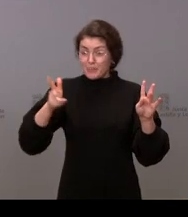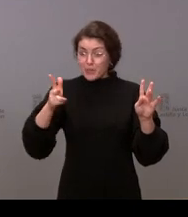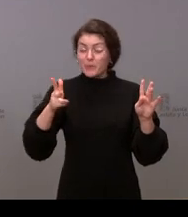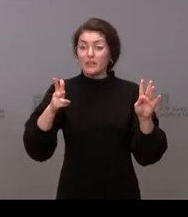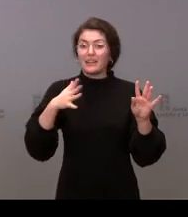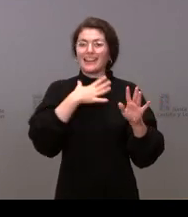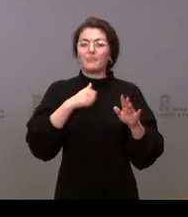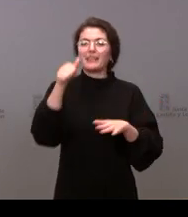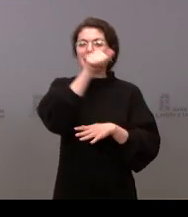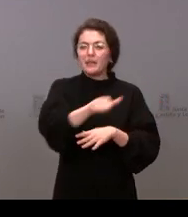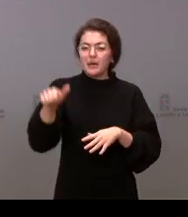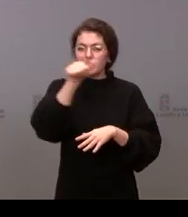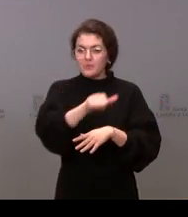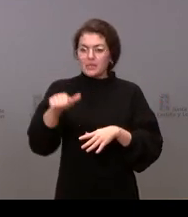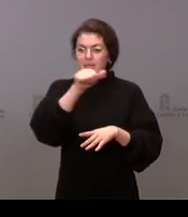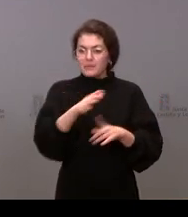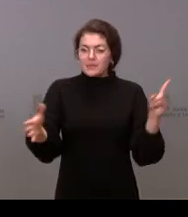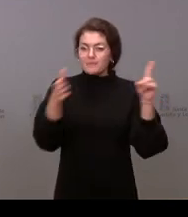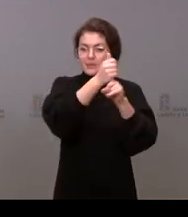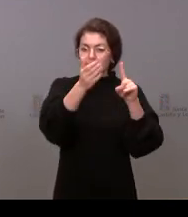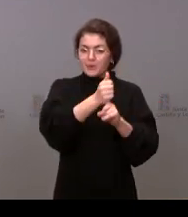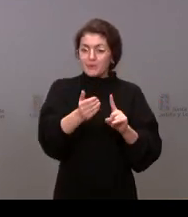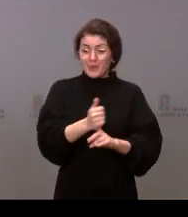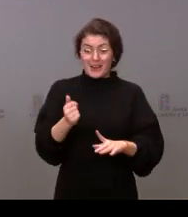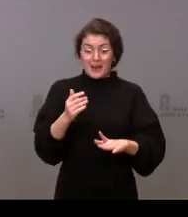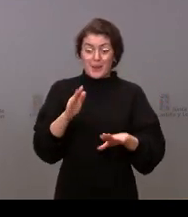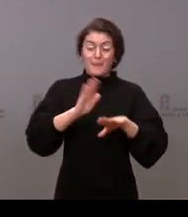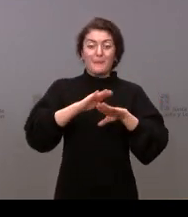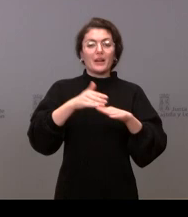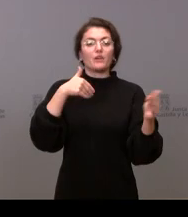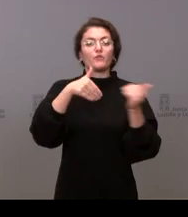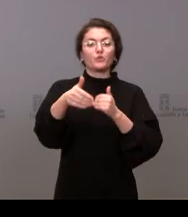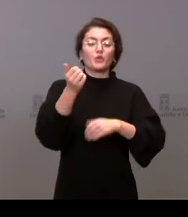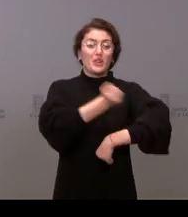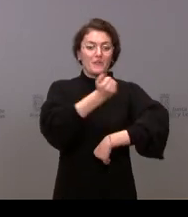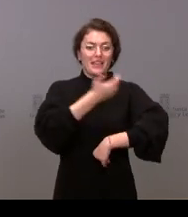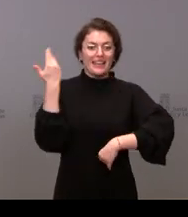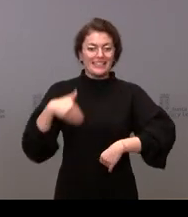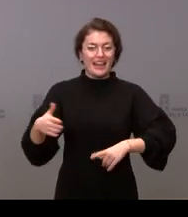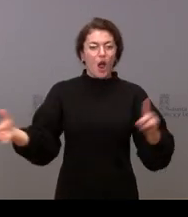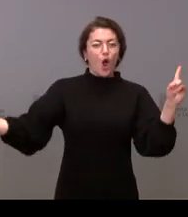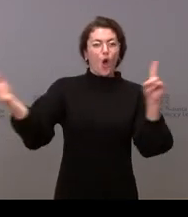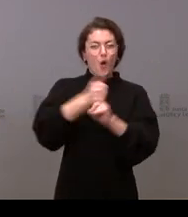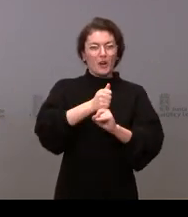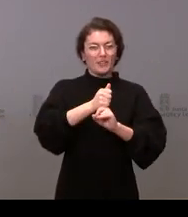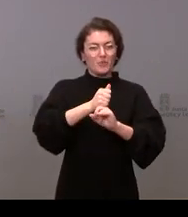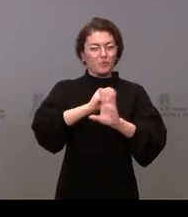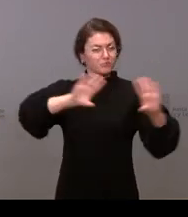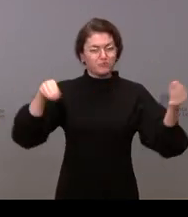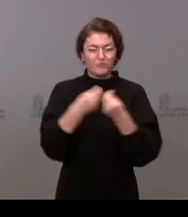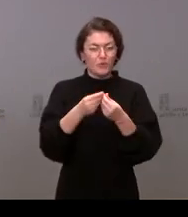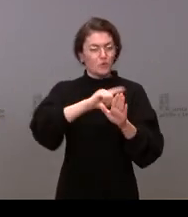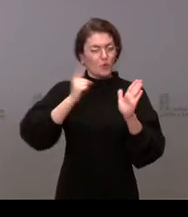semanalmente ir alcanzando valores que permitan llegar a Navidad, como ha dicho, con ese objetivo de alcanzar la cobertura. Segundo,